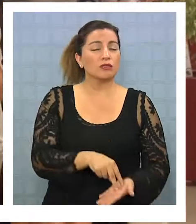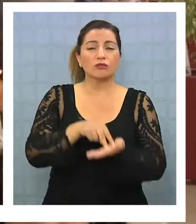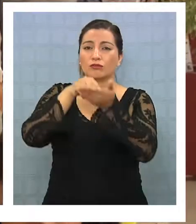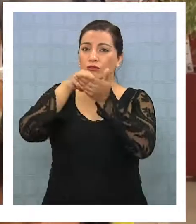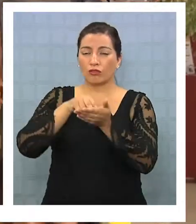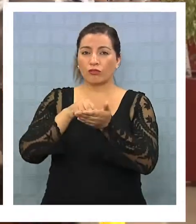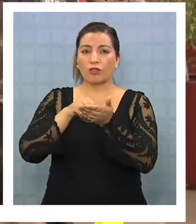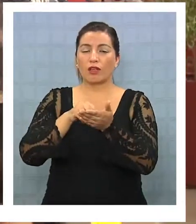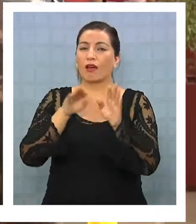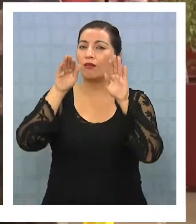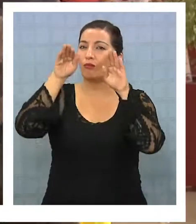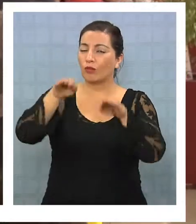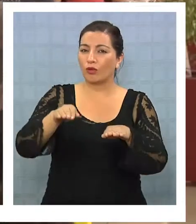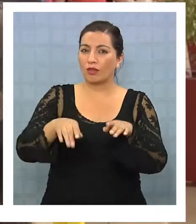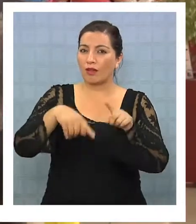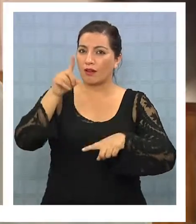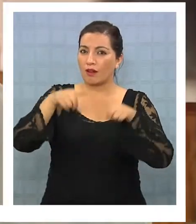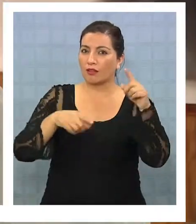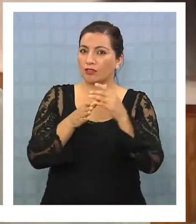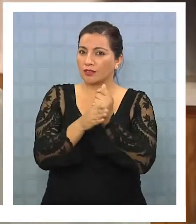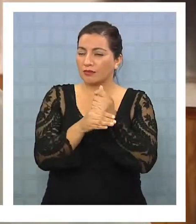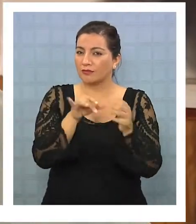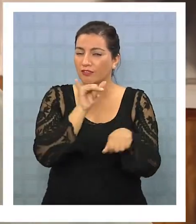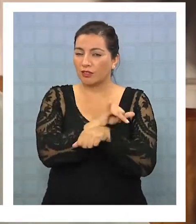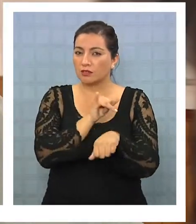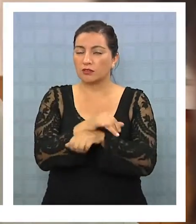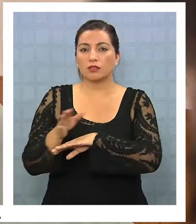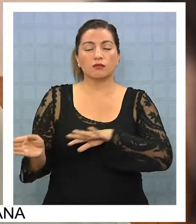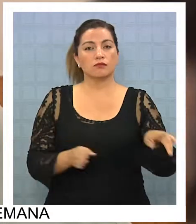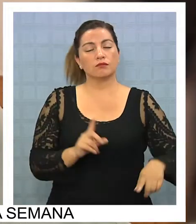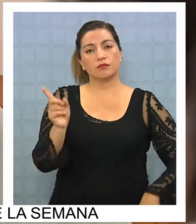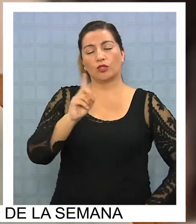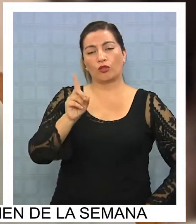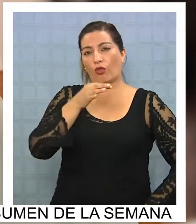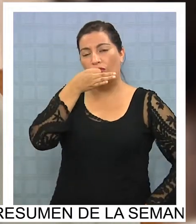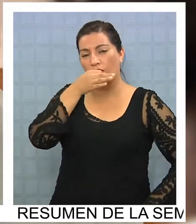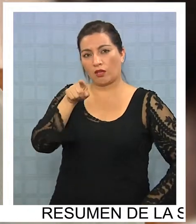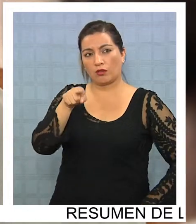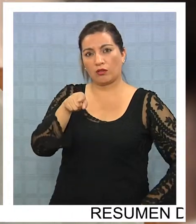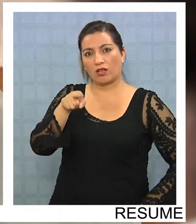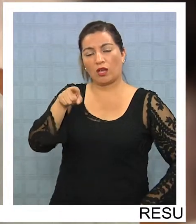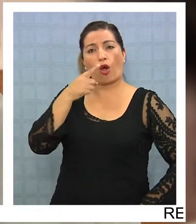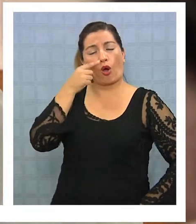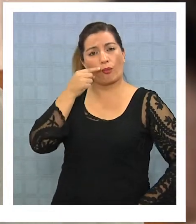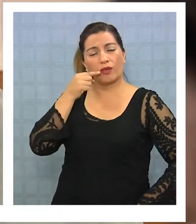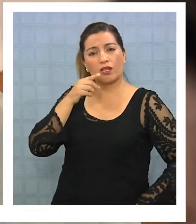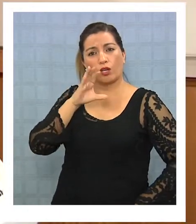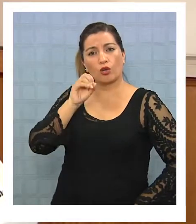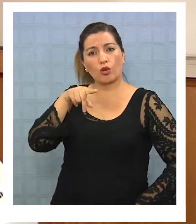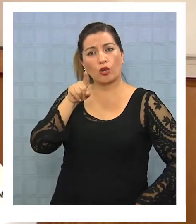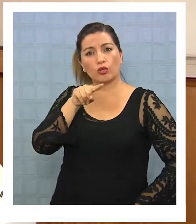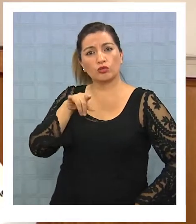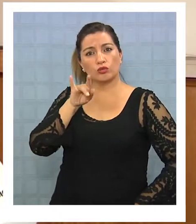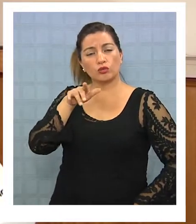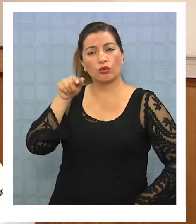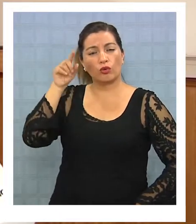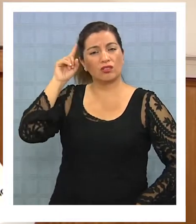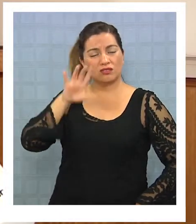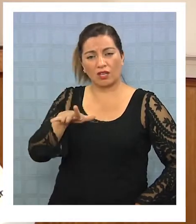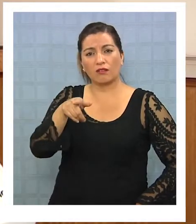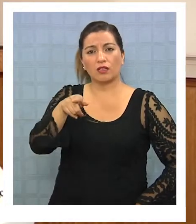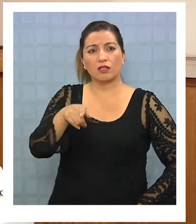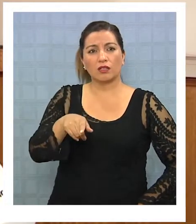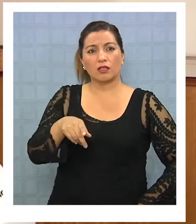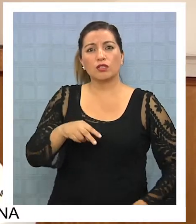al contrabando. No, me gustaría decirle al señor Ruiz que, y él lo sabe porque lo hemos conversado, la zona franca se hizo